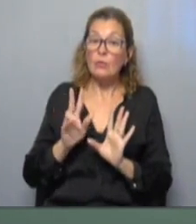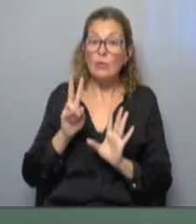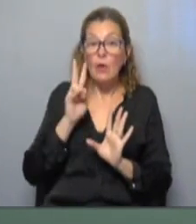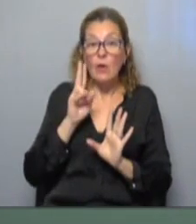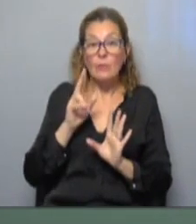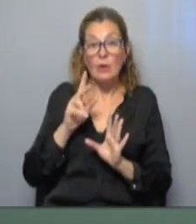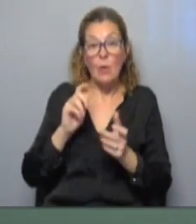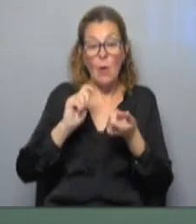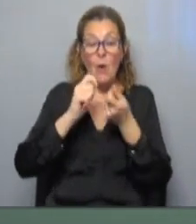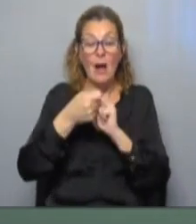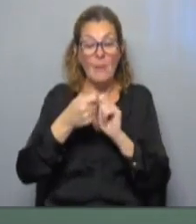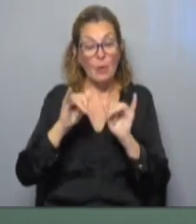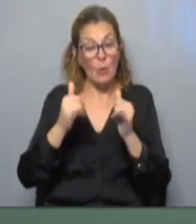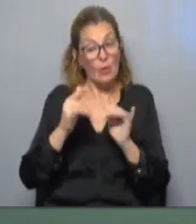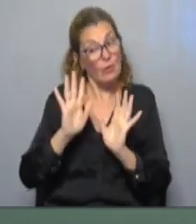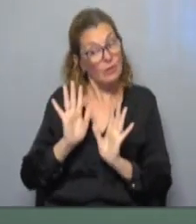mal un cambio de jugadores.